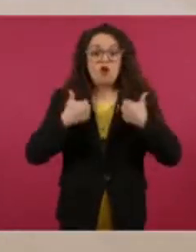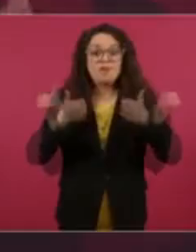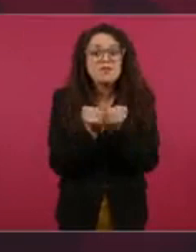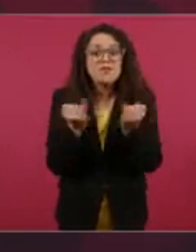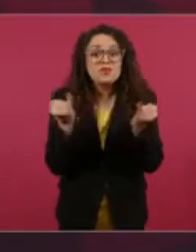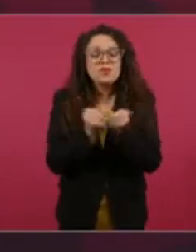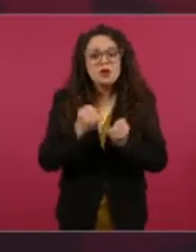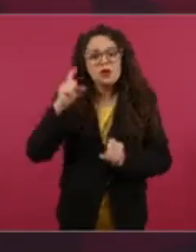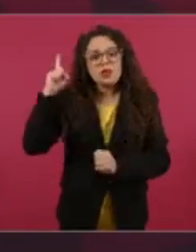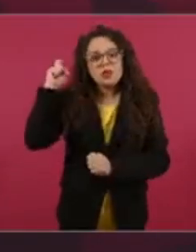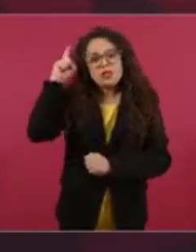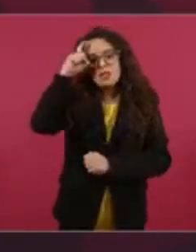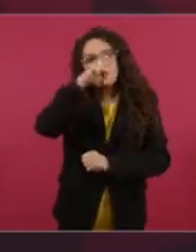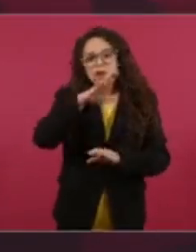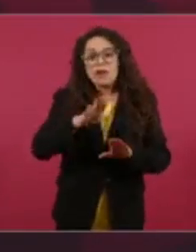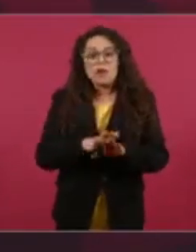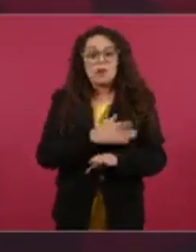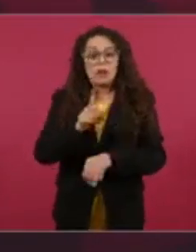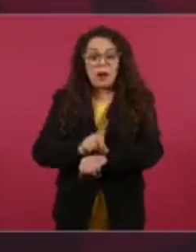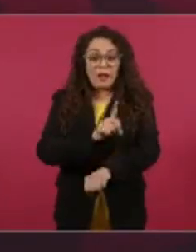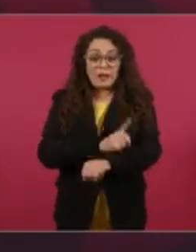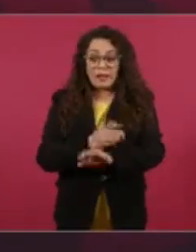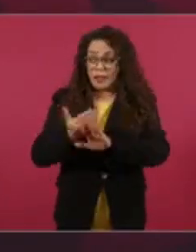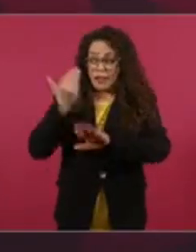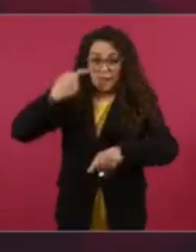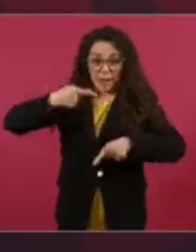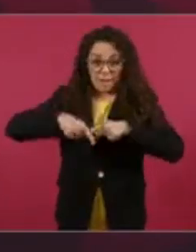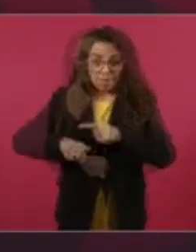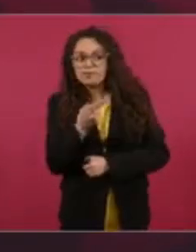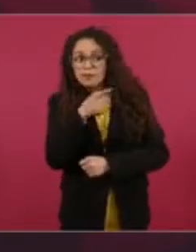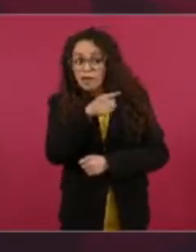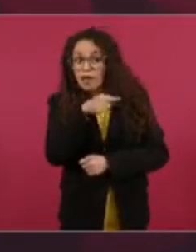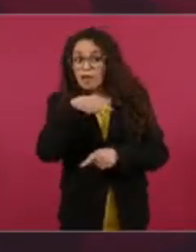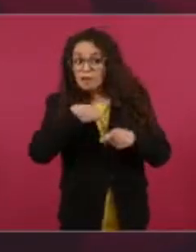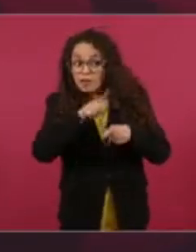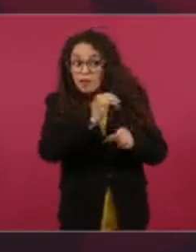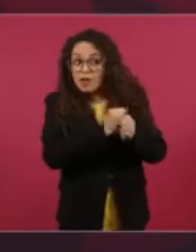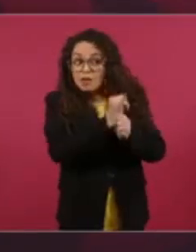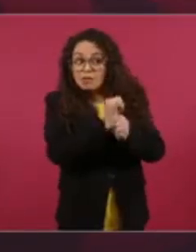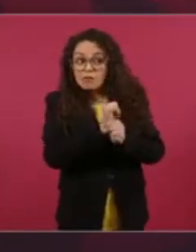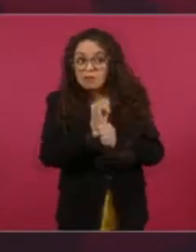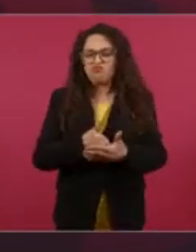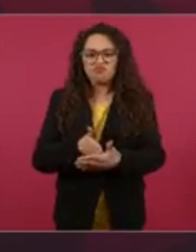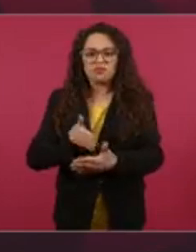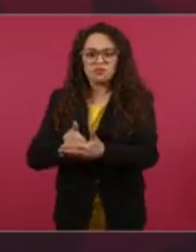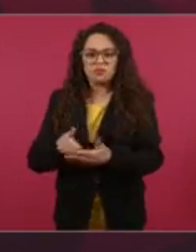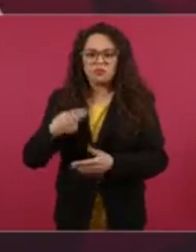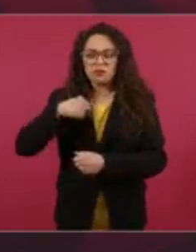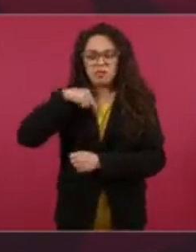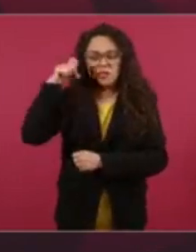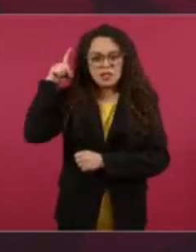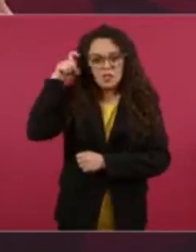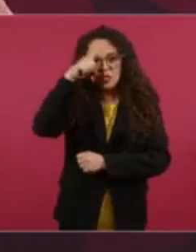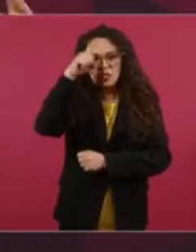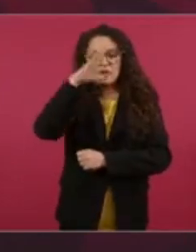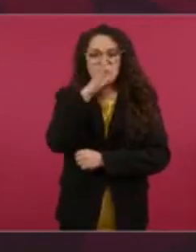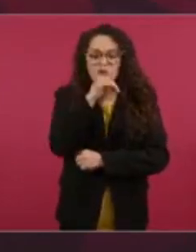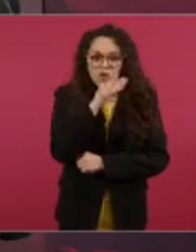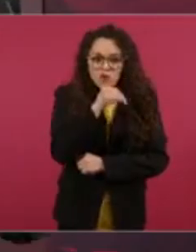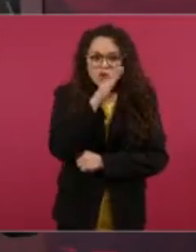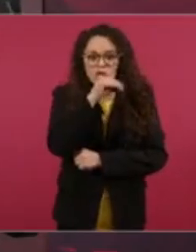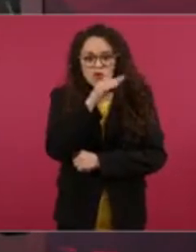buscaron complicarlo y lo usaron con